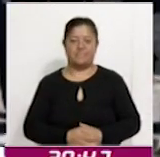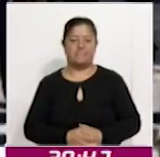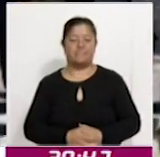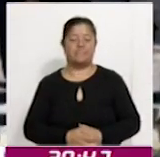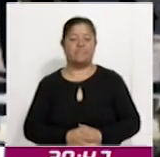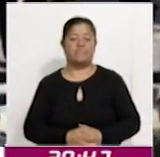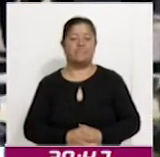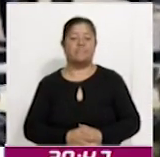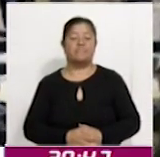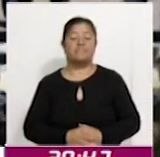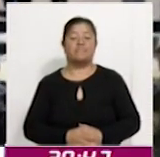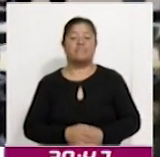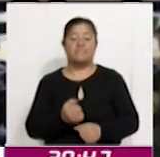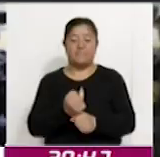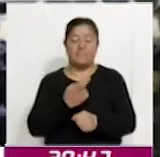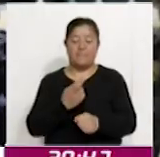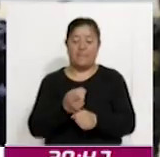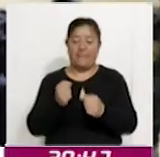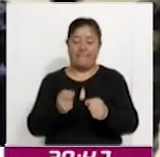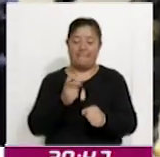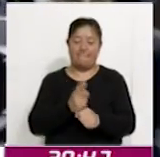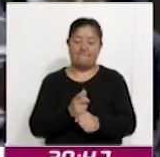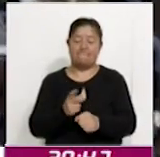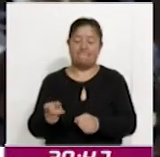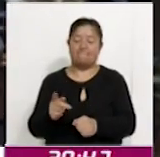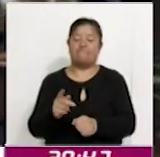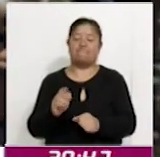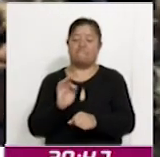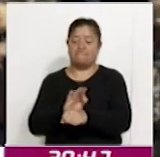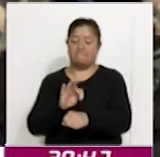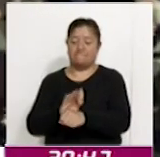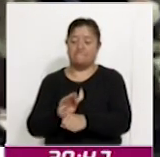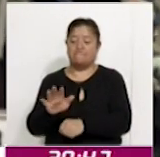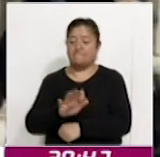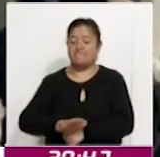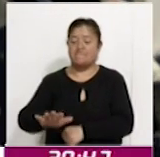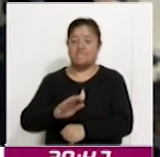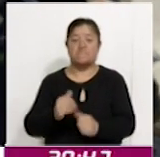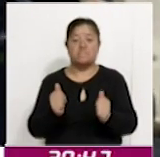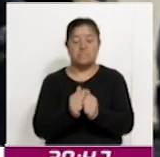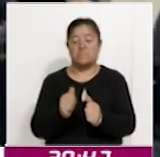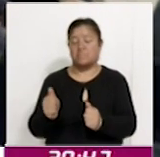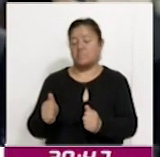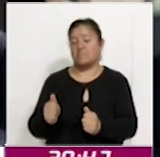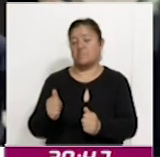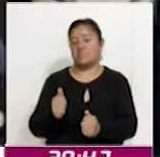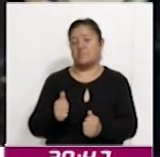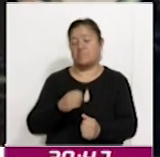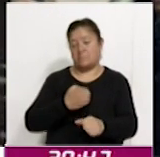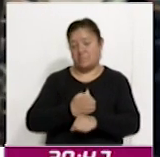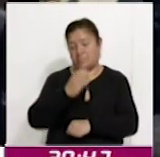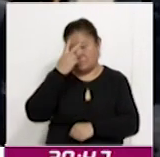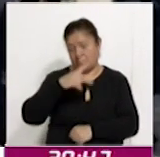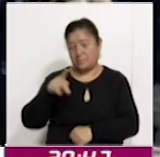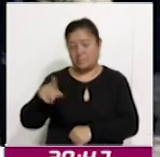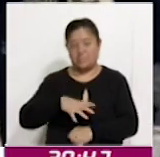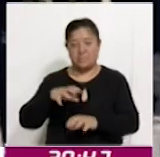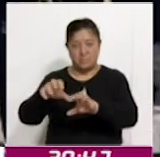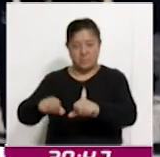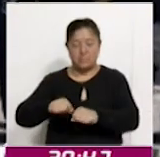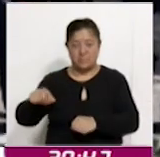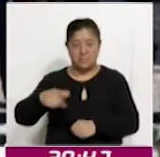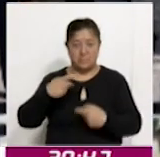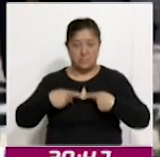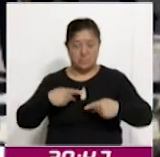La Secretaría de Seguridad y Protección Ciudadana, en coordinación con el Estado de México, detuvo a siete altos funcionarios de diversos municipios